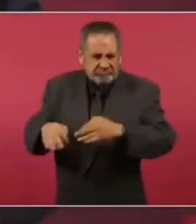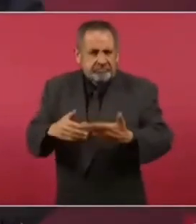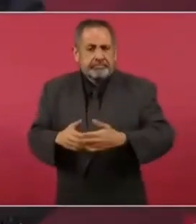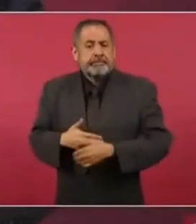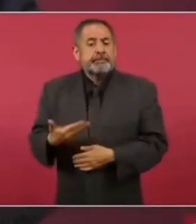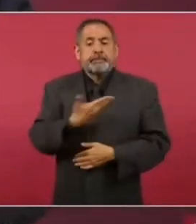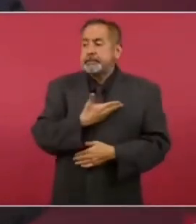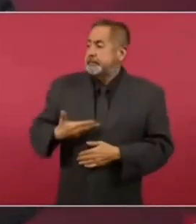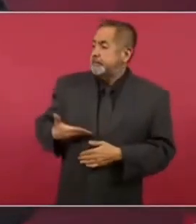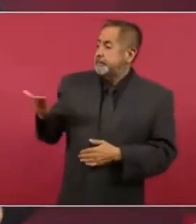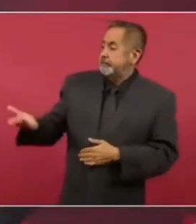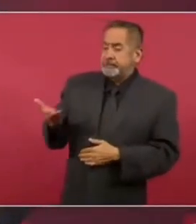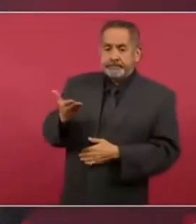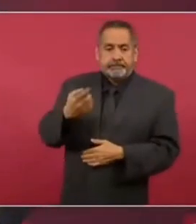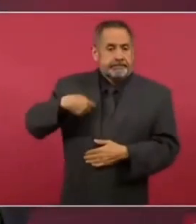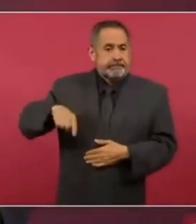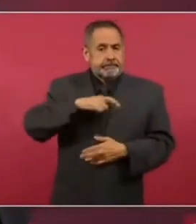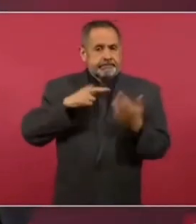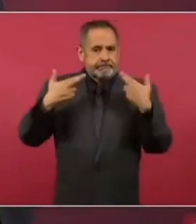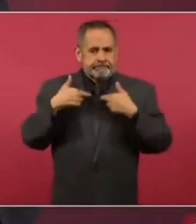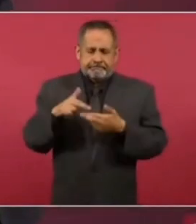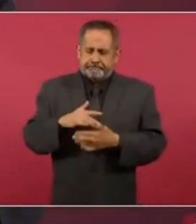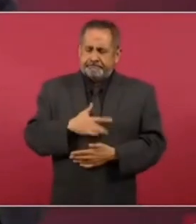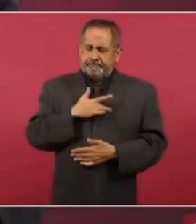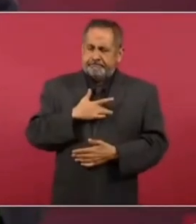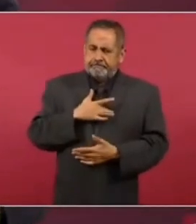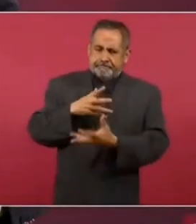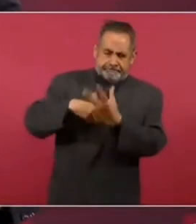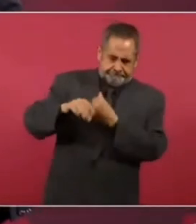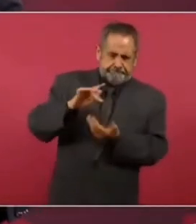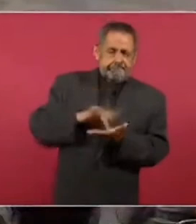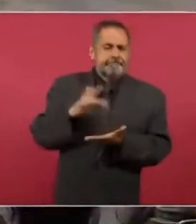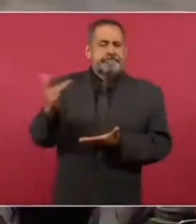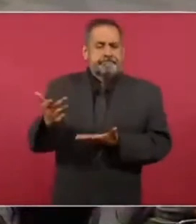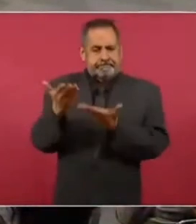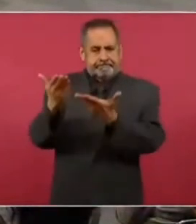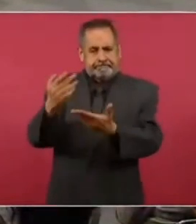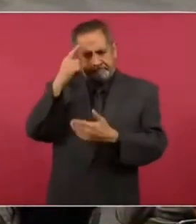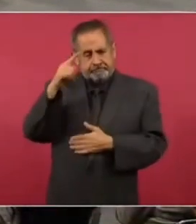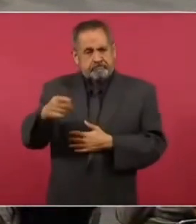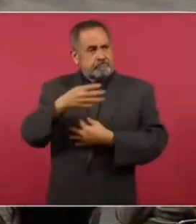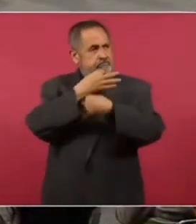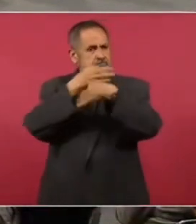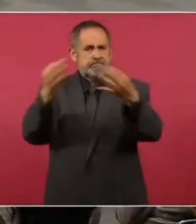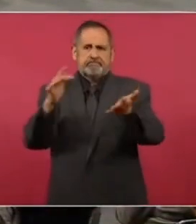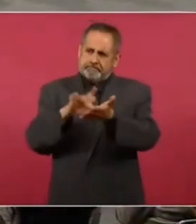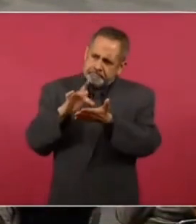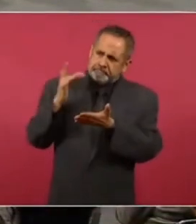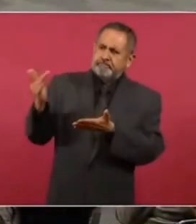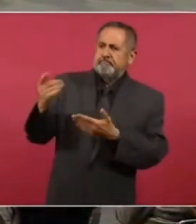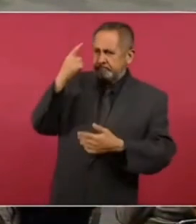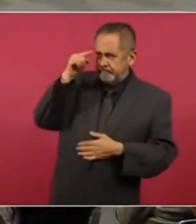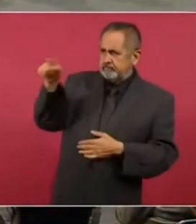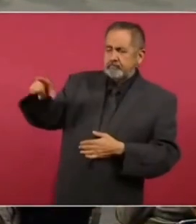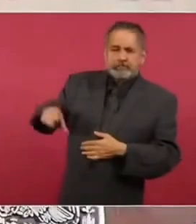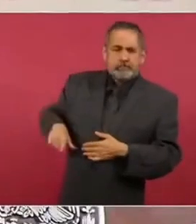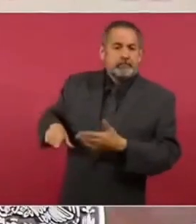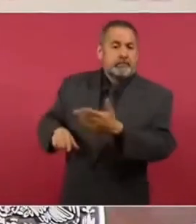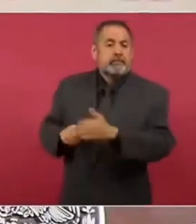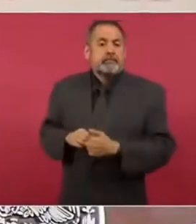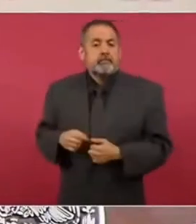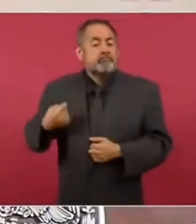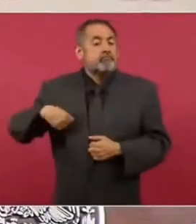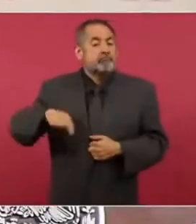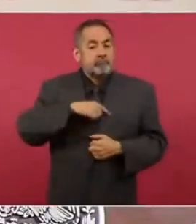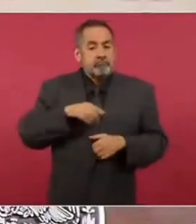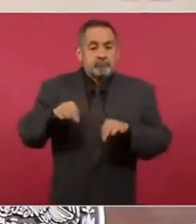los maestros sabemos agradecer y lo hacemos públicamente en su gobierno. Hemos